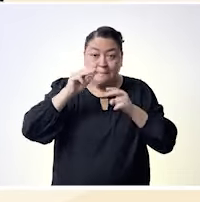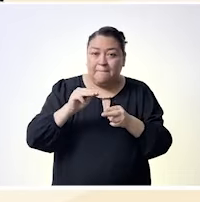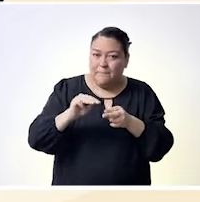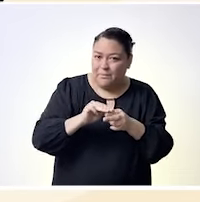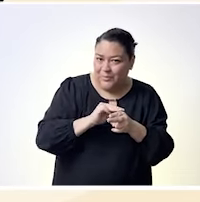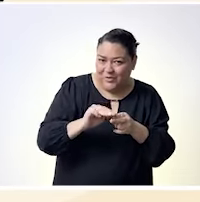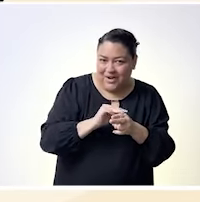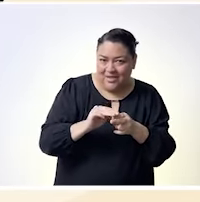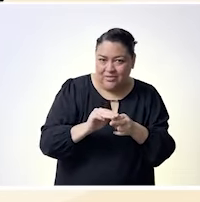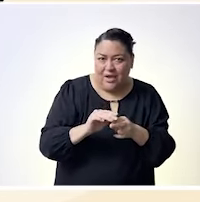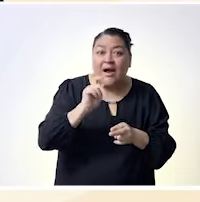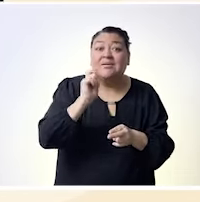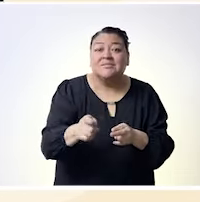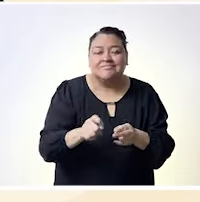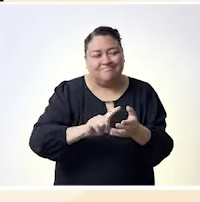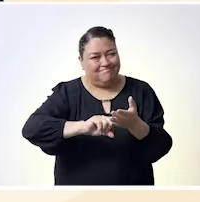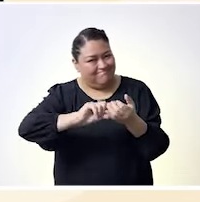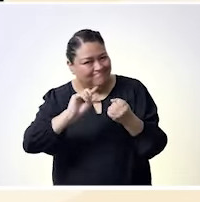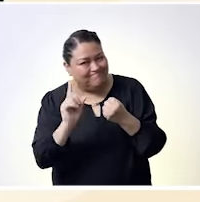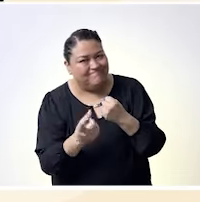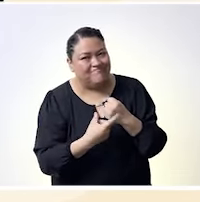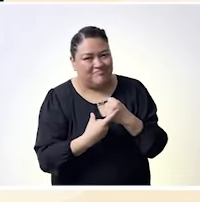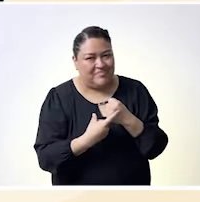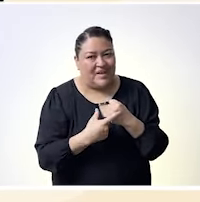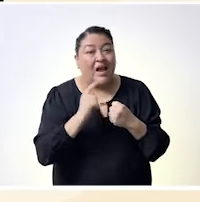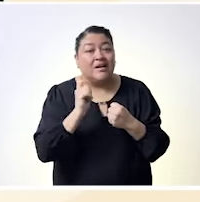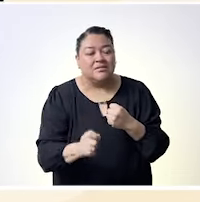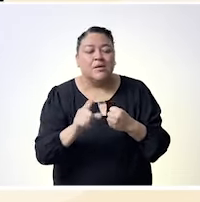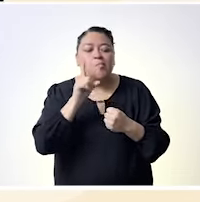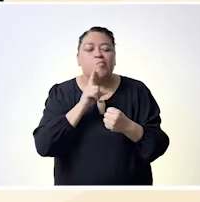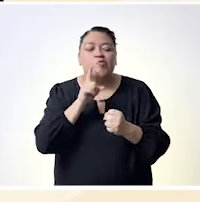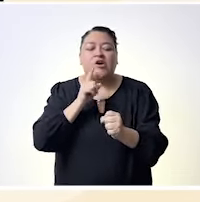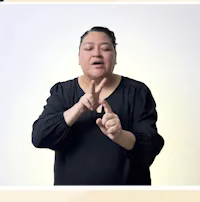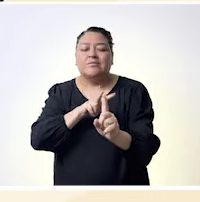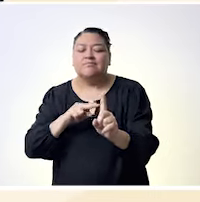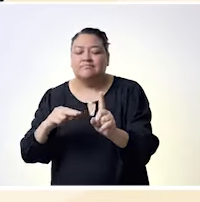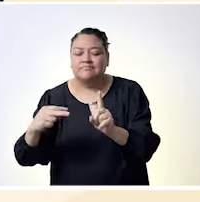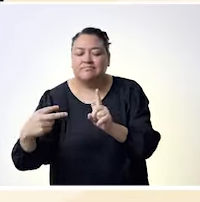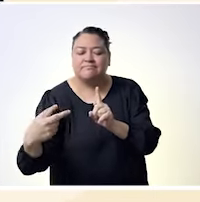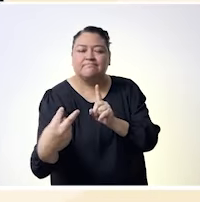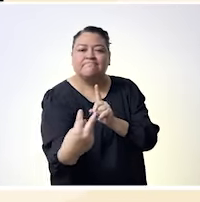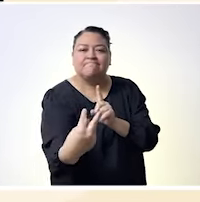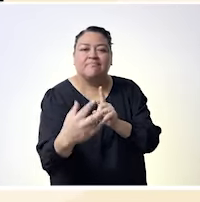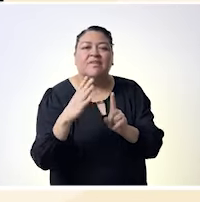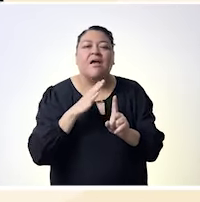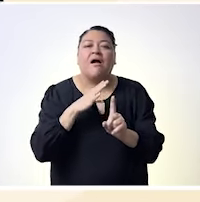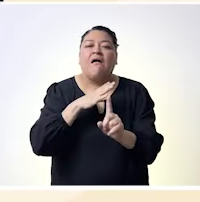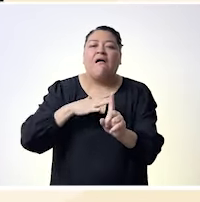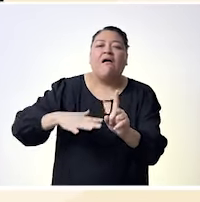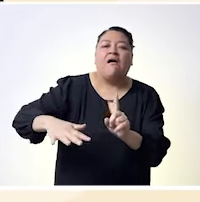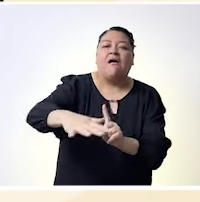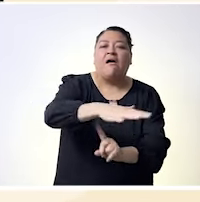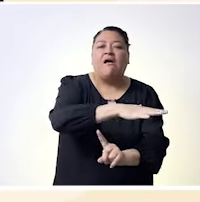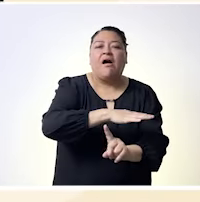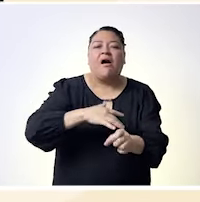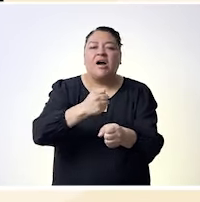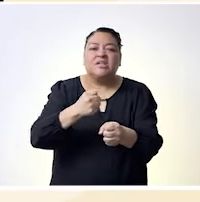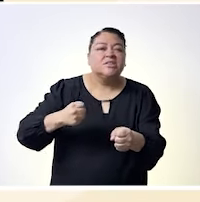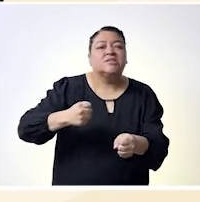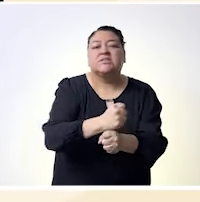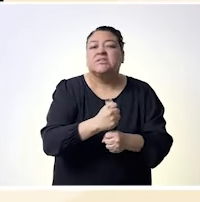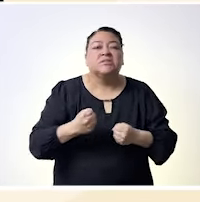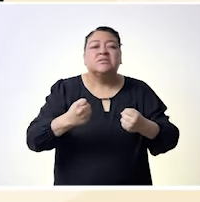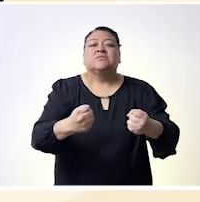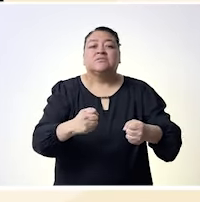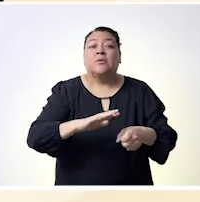empoderamiento colectivo colectivo que eso es súper importante también señalar que pues bueno atendemos a una